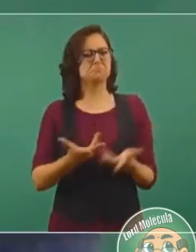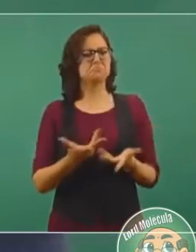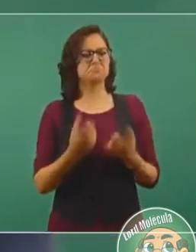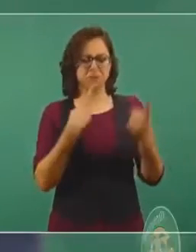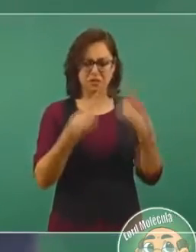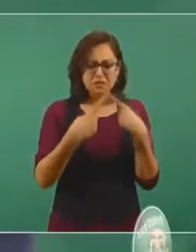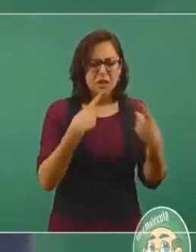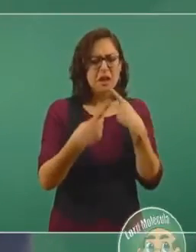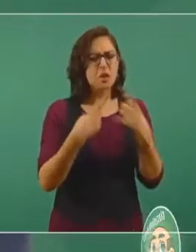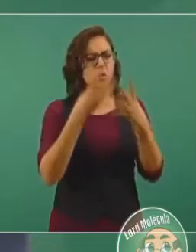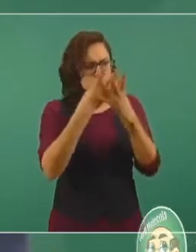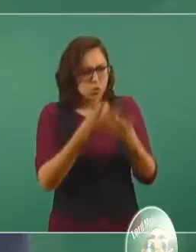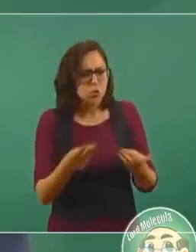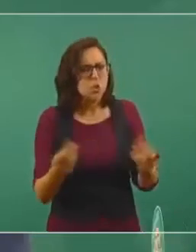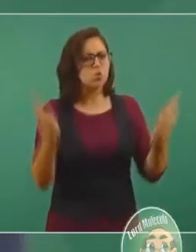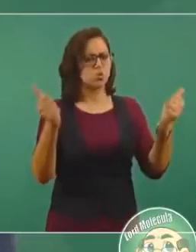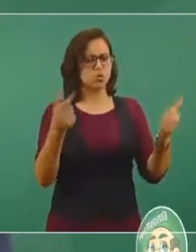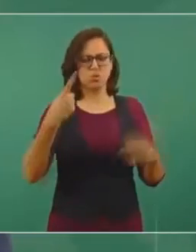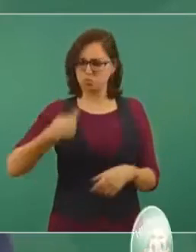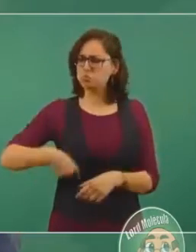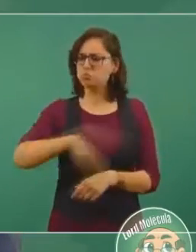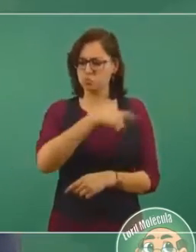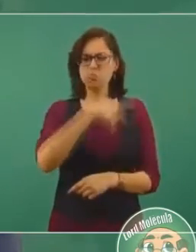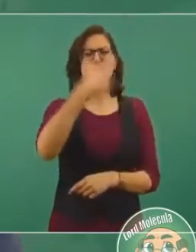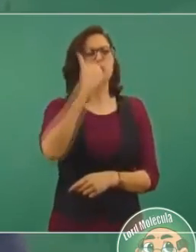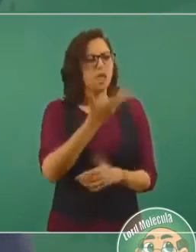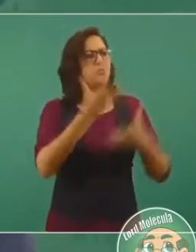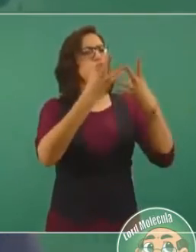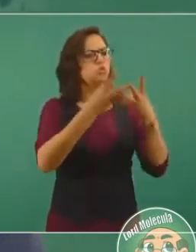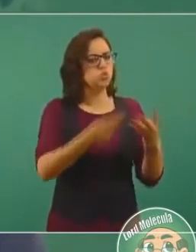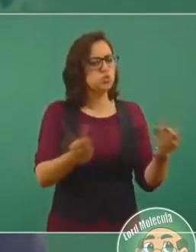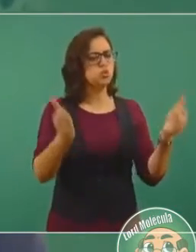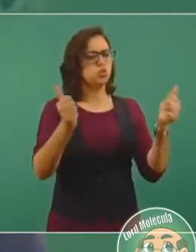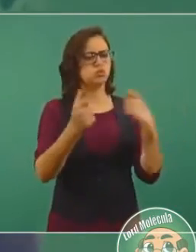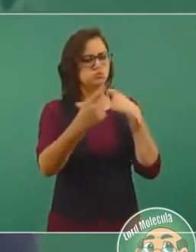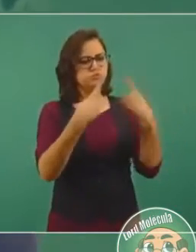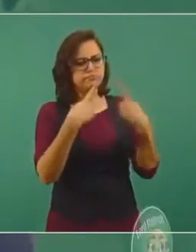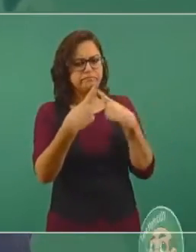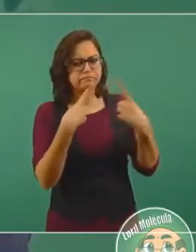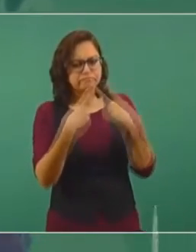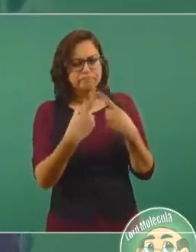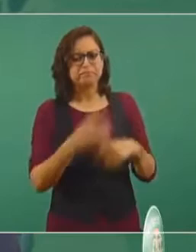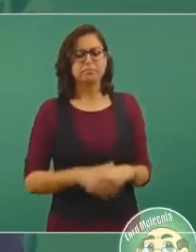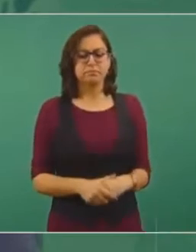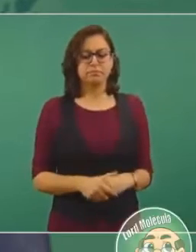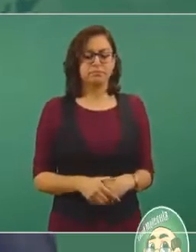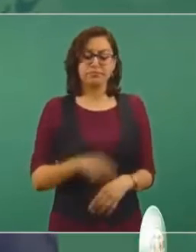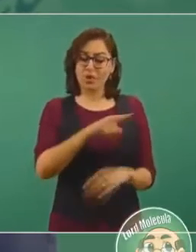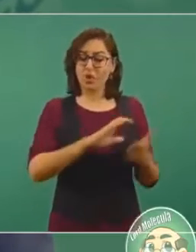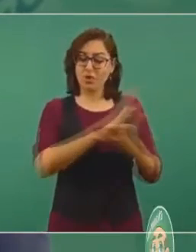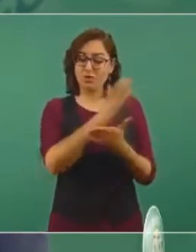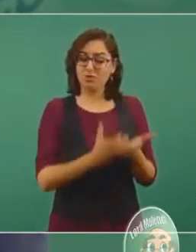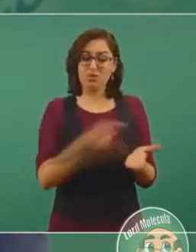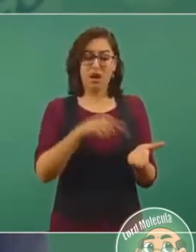un diálogo, una negociación, necesitamos revisar esos